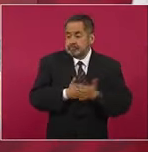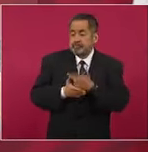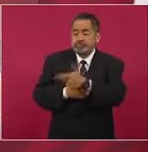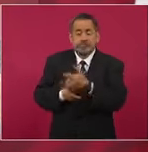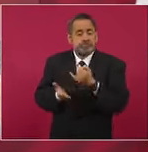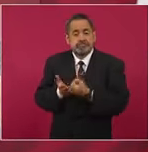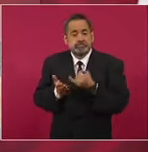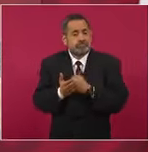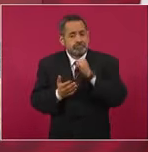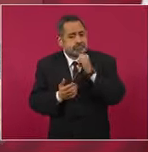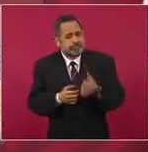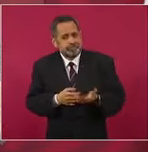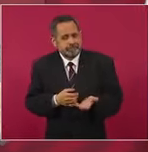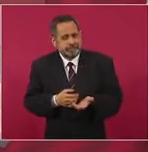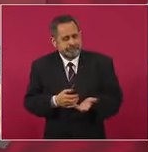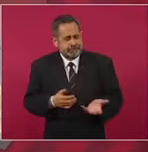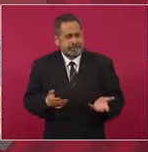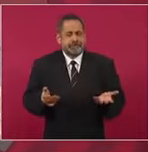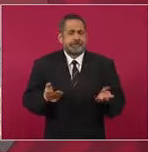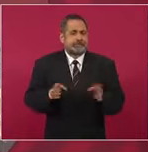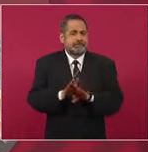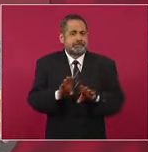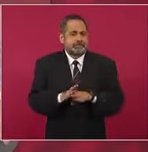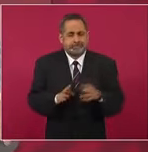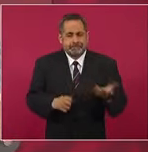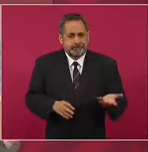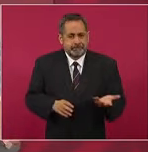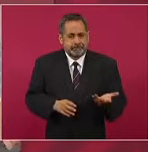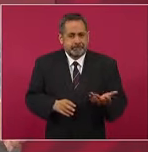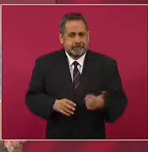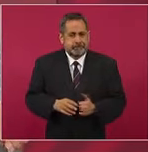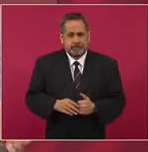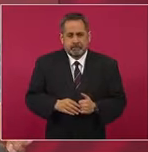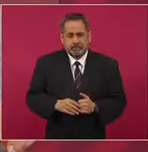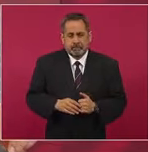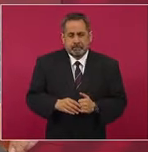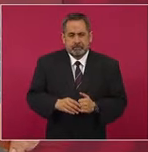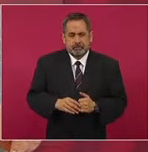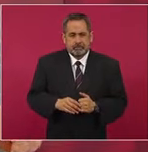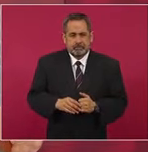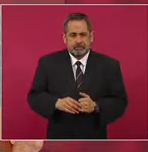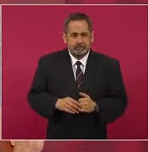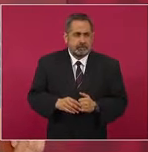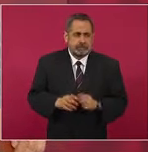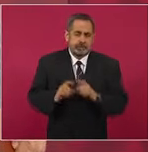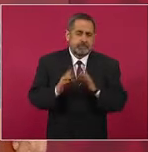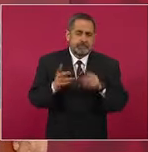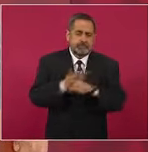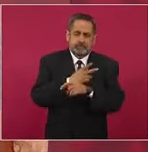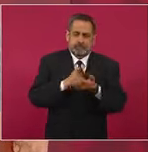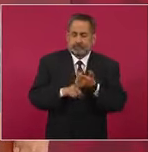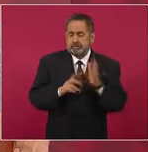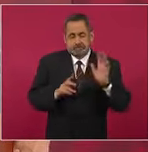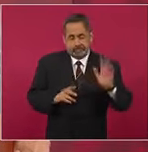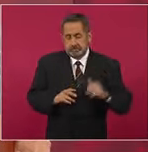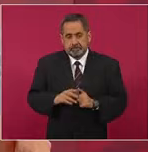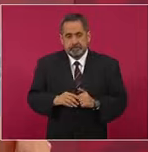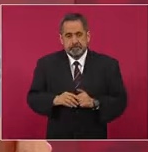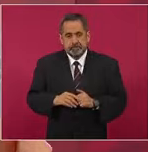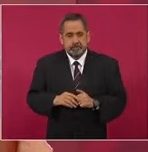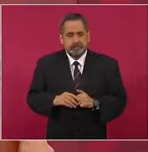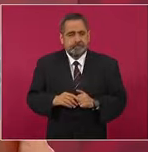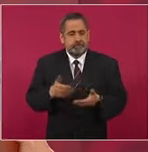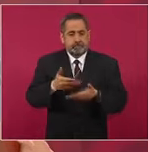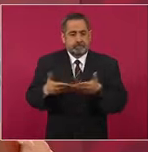Esto no sucedía o no sucede, aunque ahora el presidente